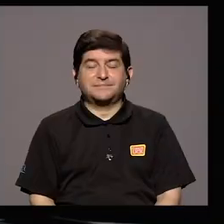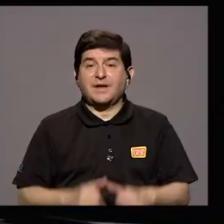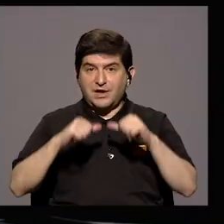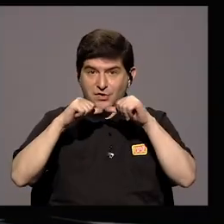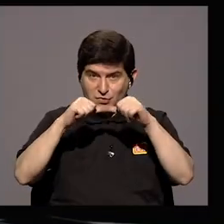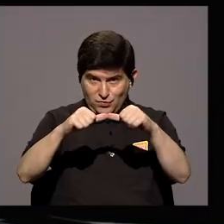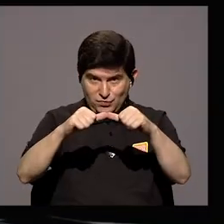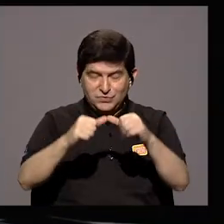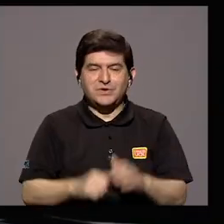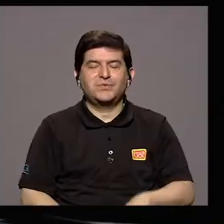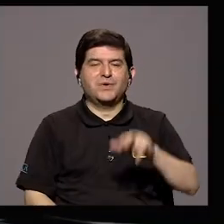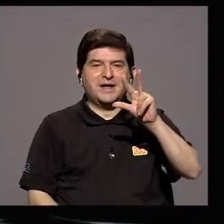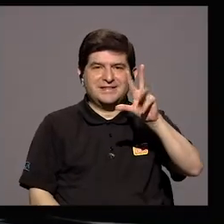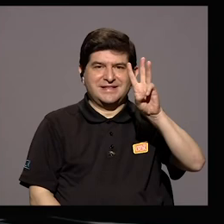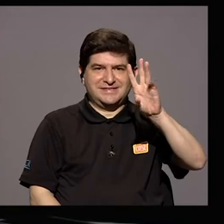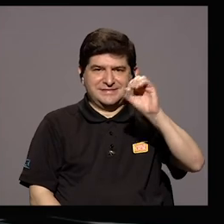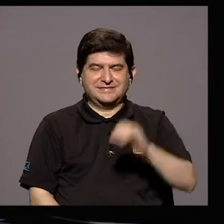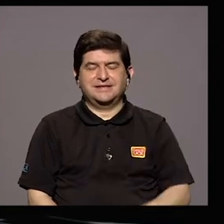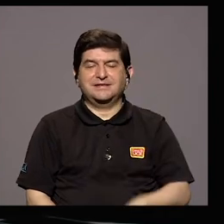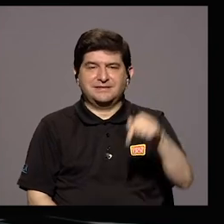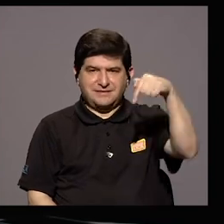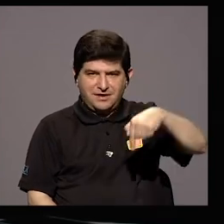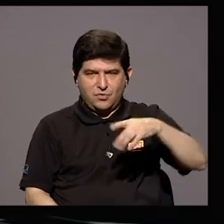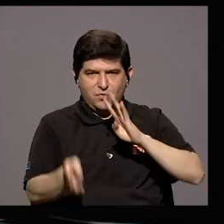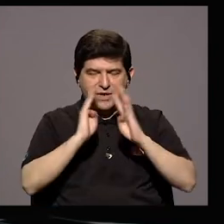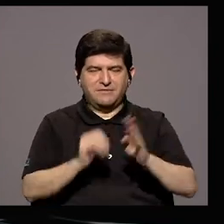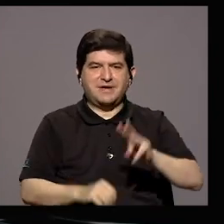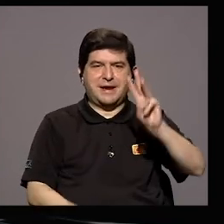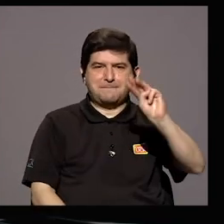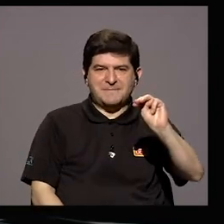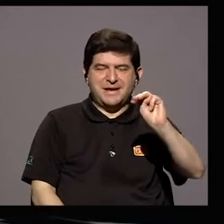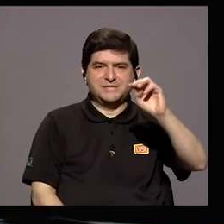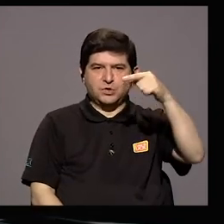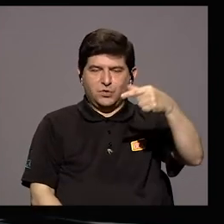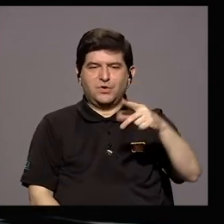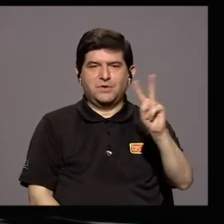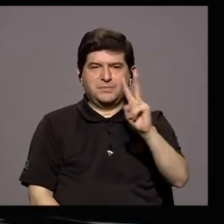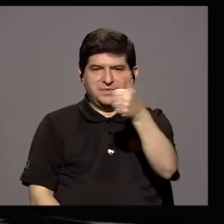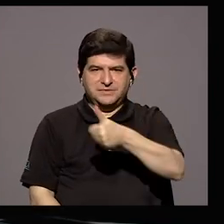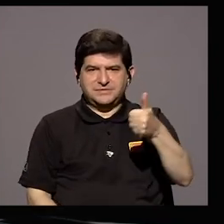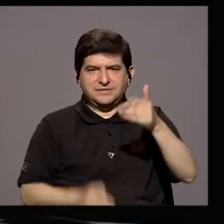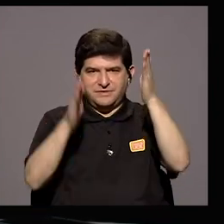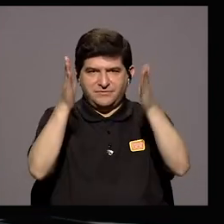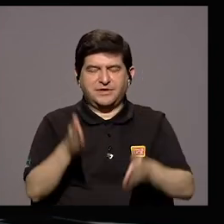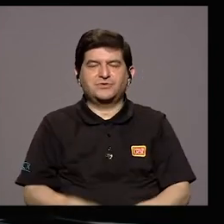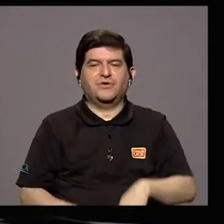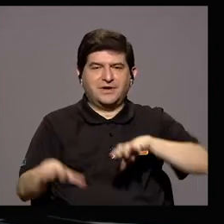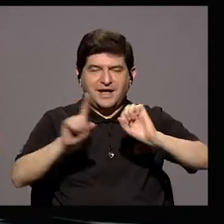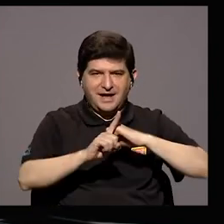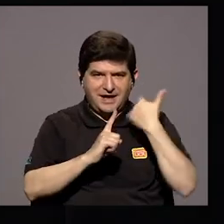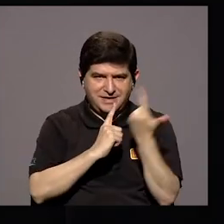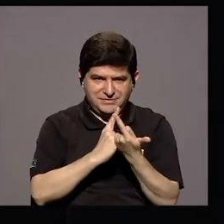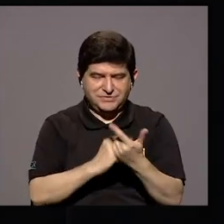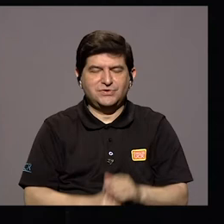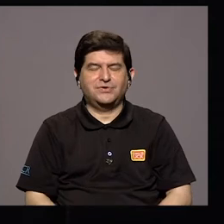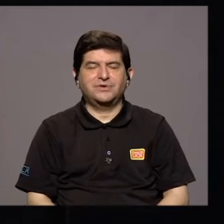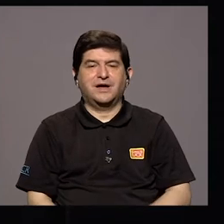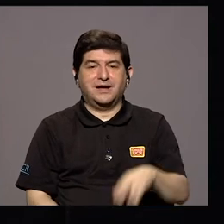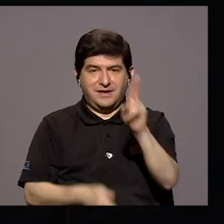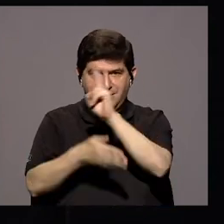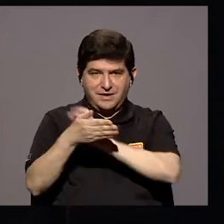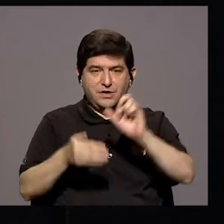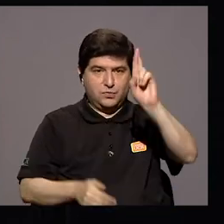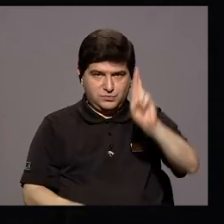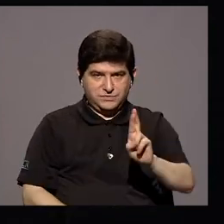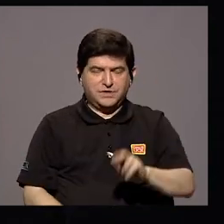Regresamos A 360 Estamos Conversando Con Doña Marisol Gutiérrez Vicerectora De Acción Social De La Universidad De Costa Rica Ahora usted Nos presentaba Un